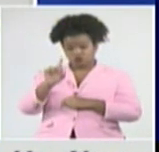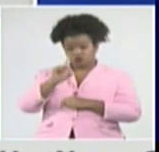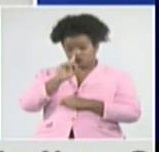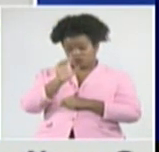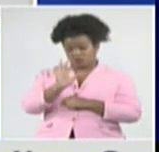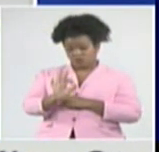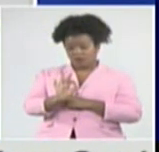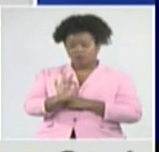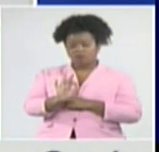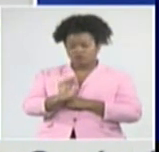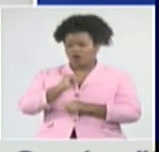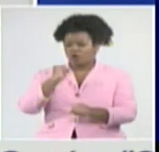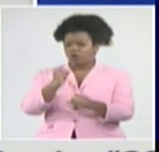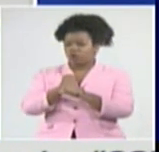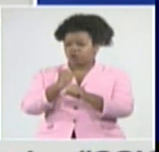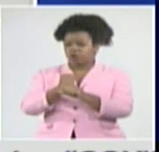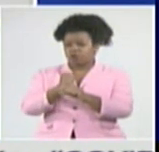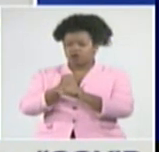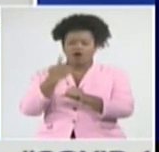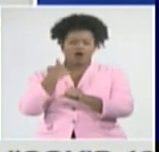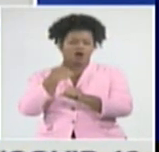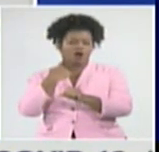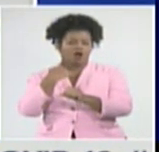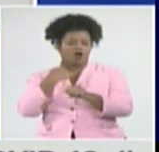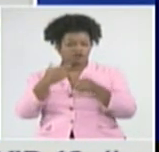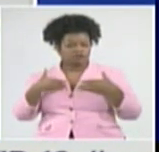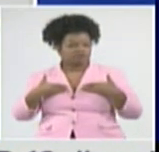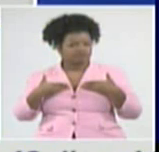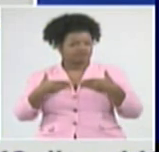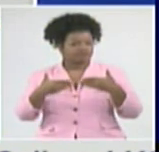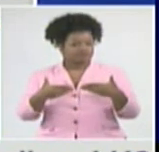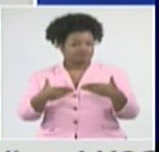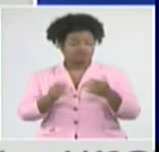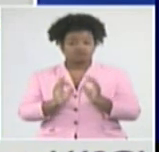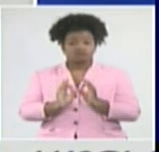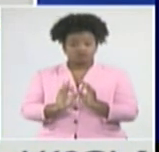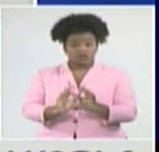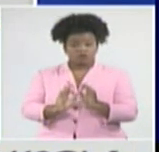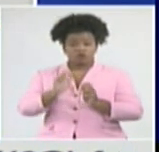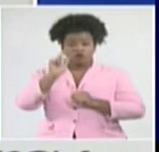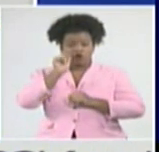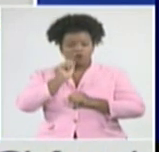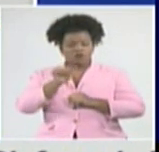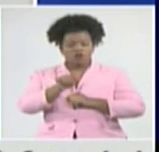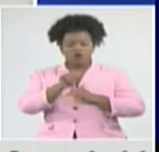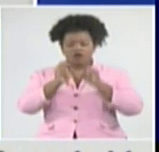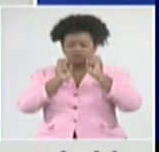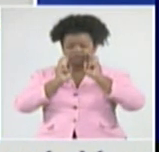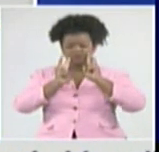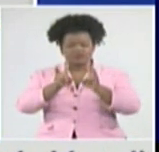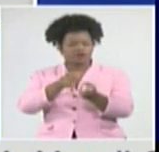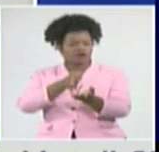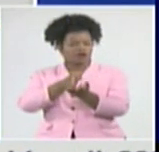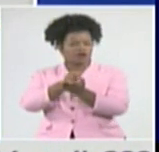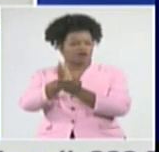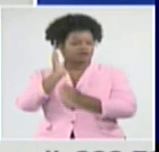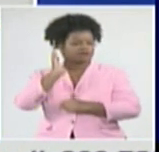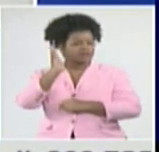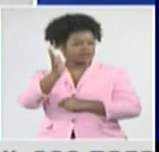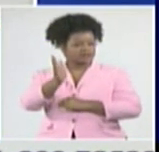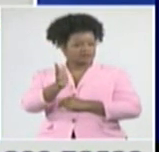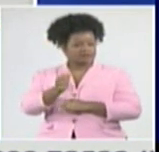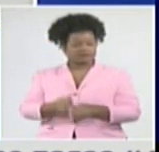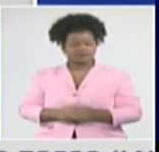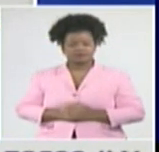éxito y a él entregó su vida entera. Por eso Adalberto vive y vivirá por siempre. Aclara esta nota,